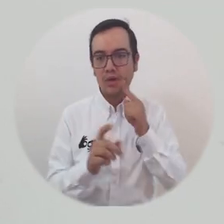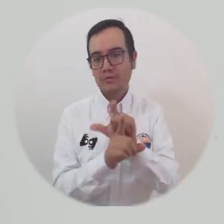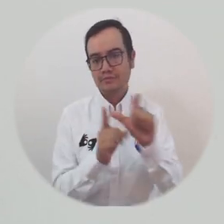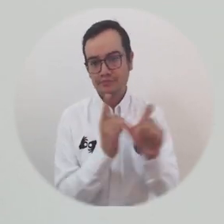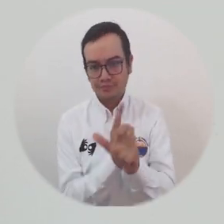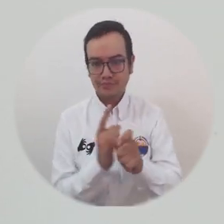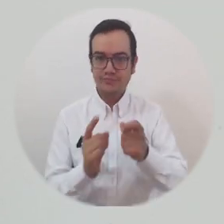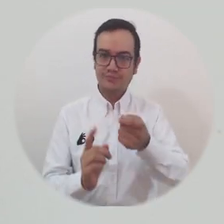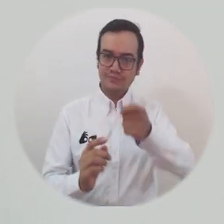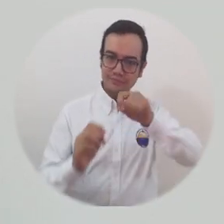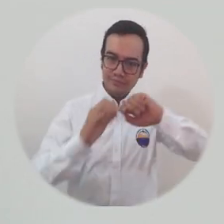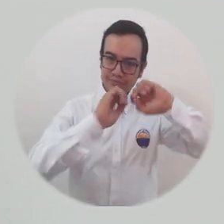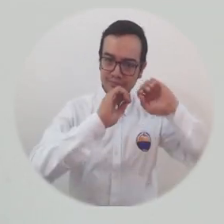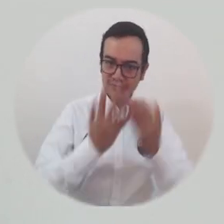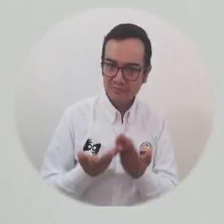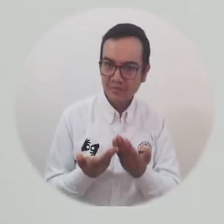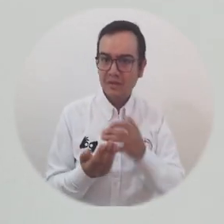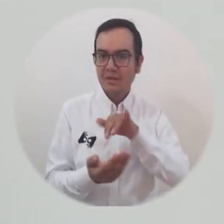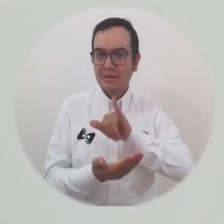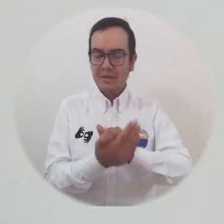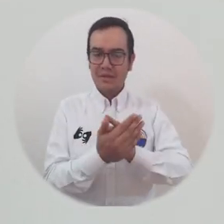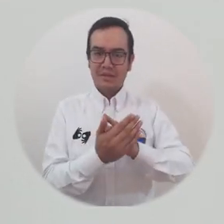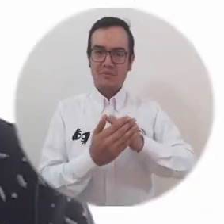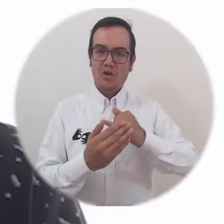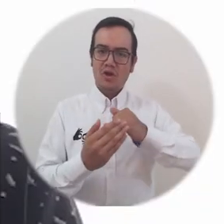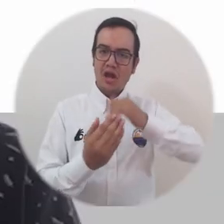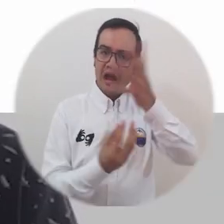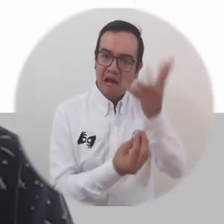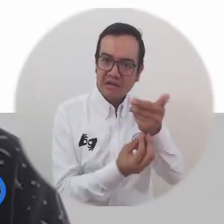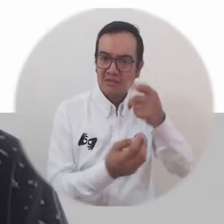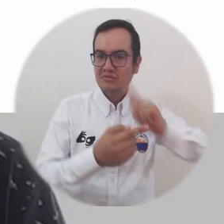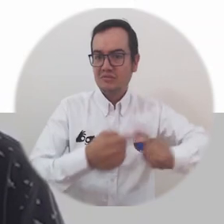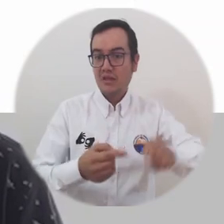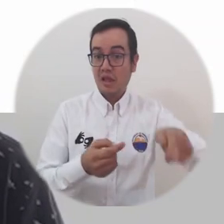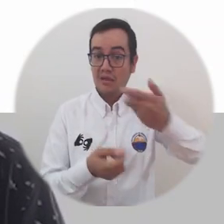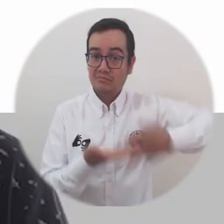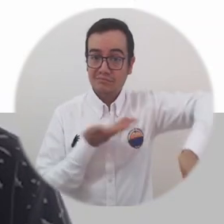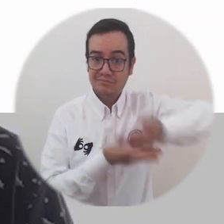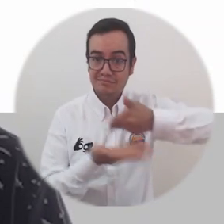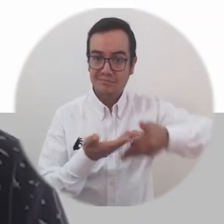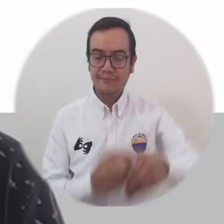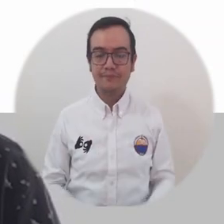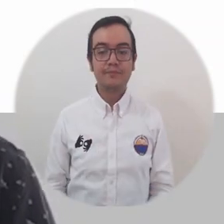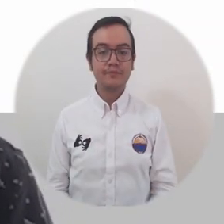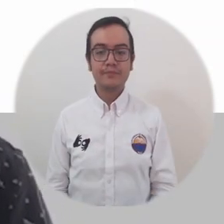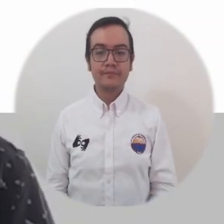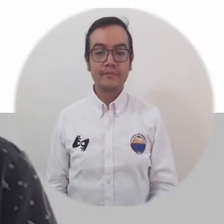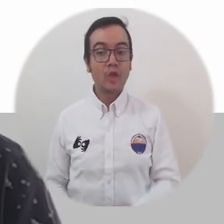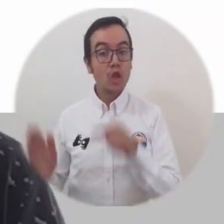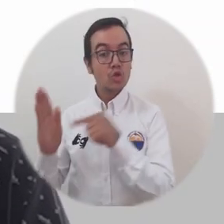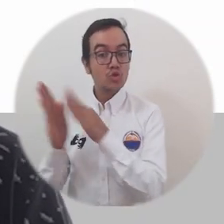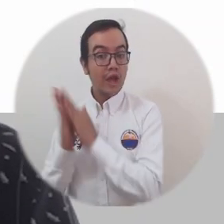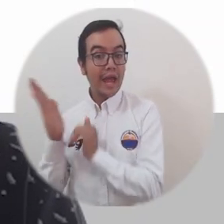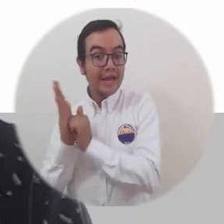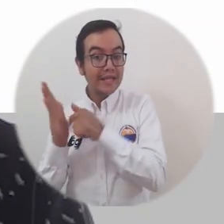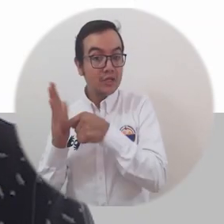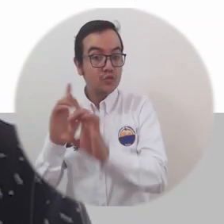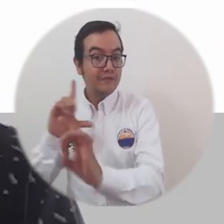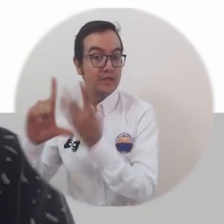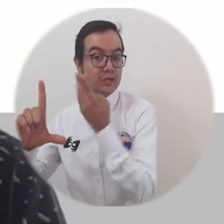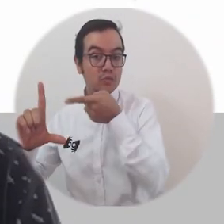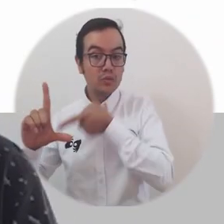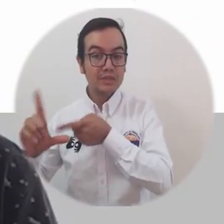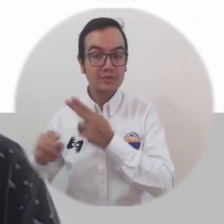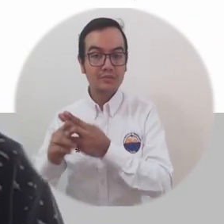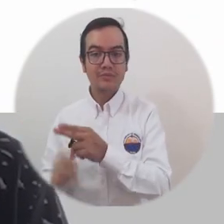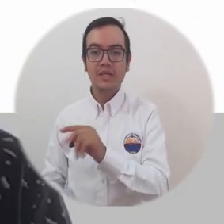literatura y deporte. Es un espacio de interacción. La agenda virtual Súmate Unimagdalena es una agenda